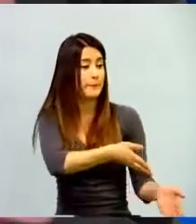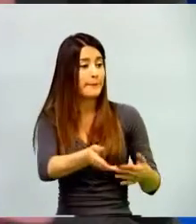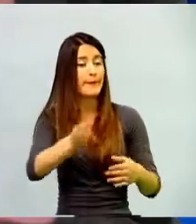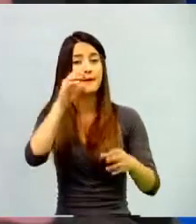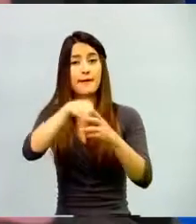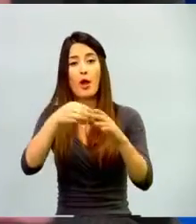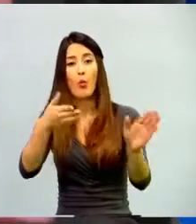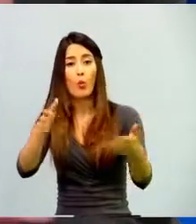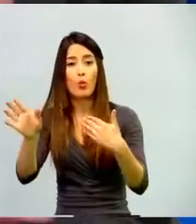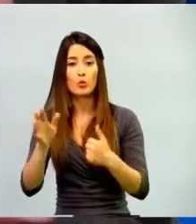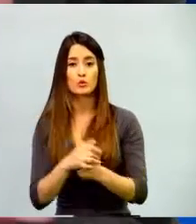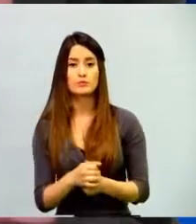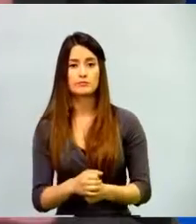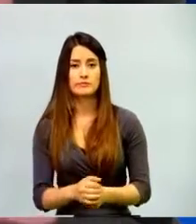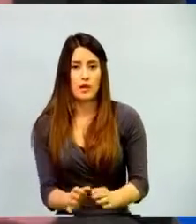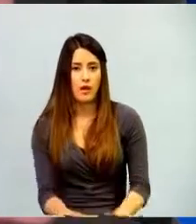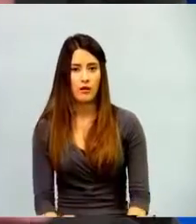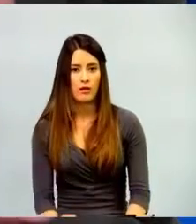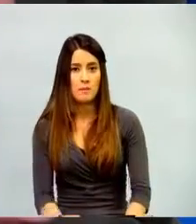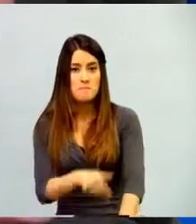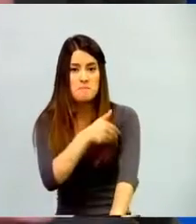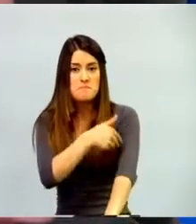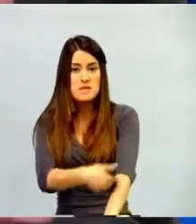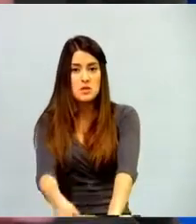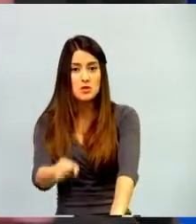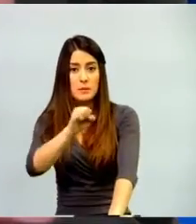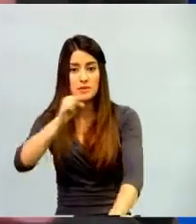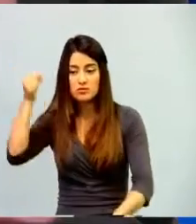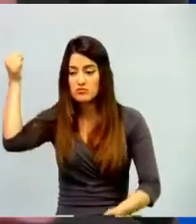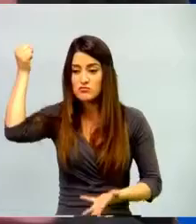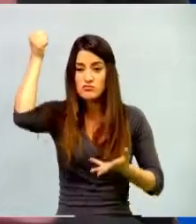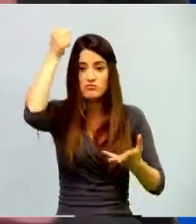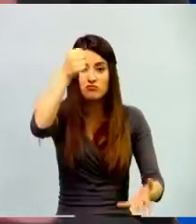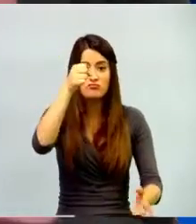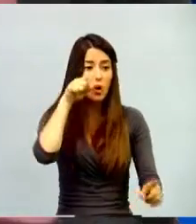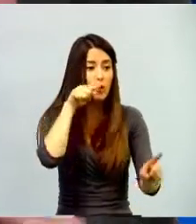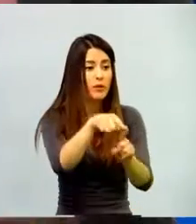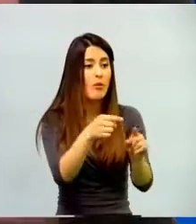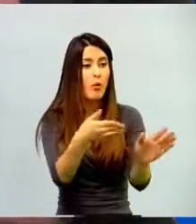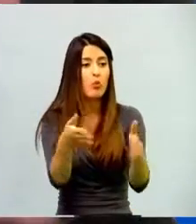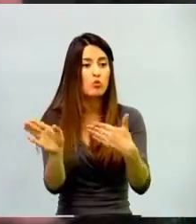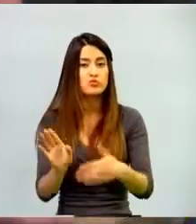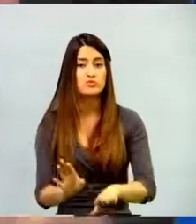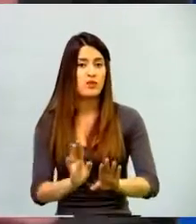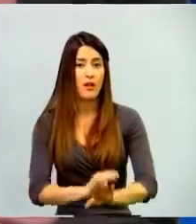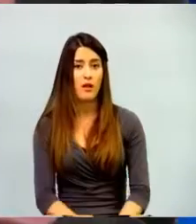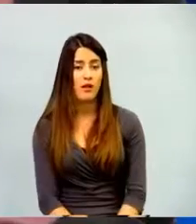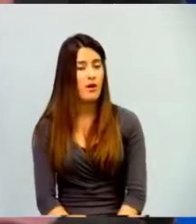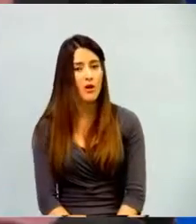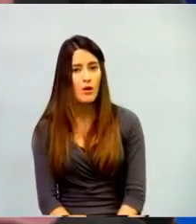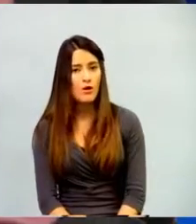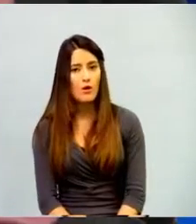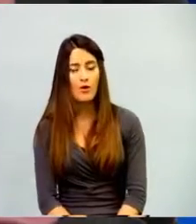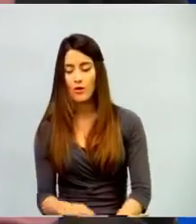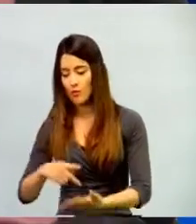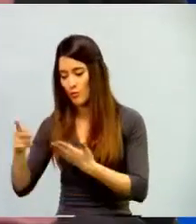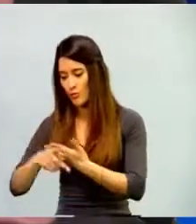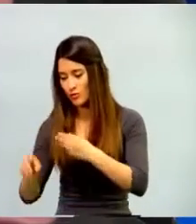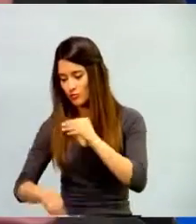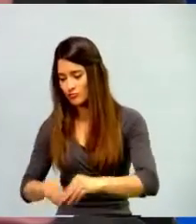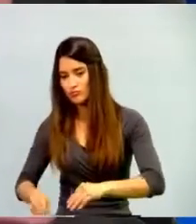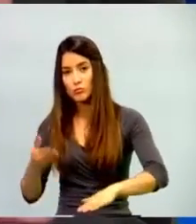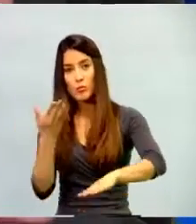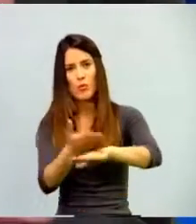Invertimos millones de pesos en un curso y ya. Queremos que esto se convierta en una iniciativa que permee la institución y que permee a todos los